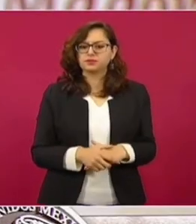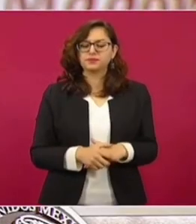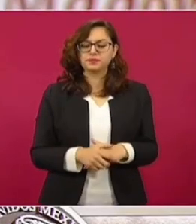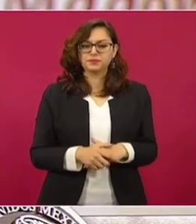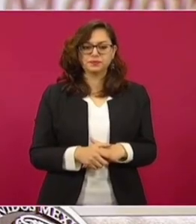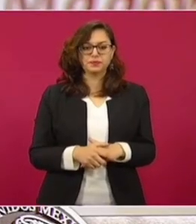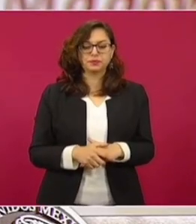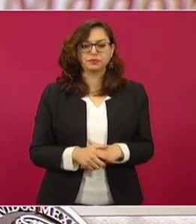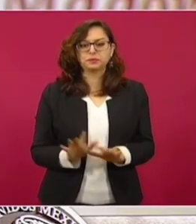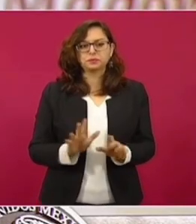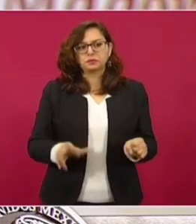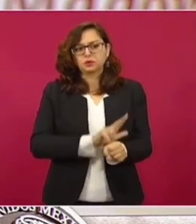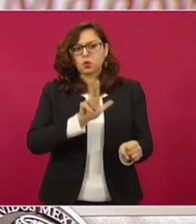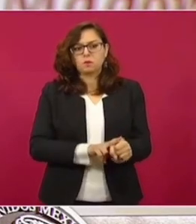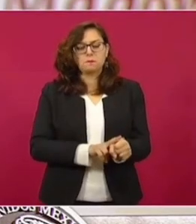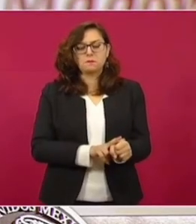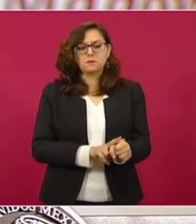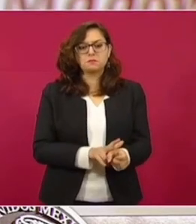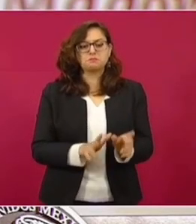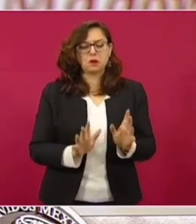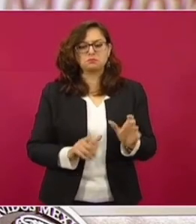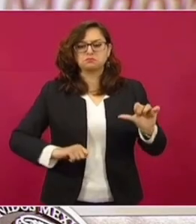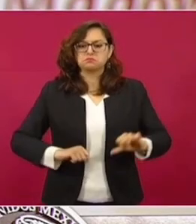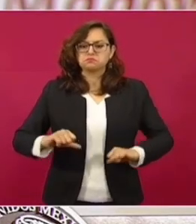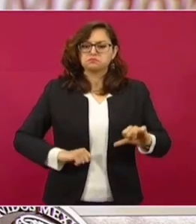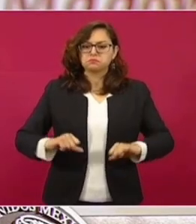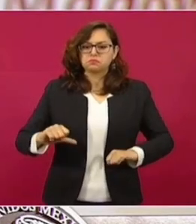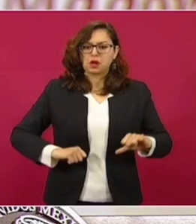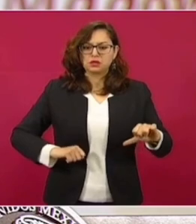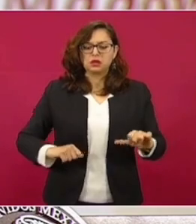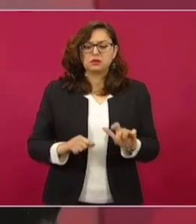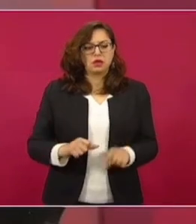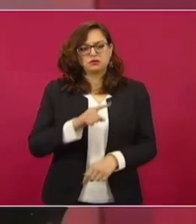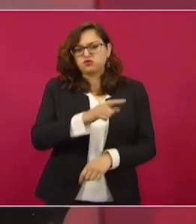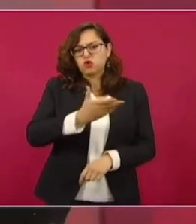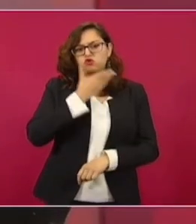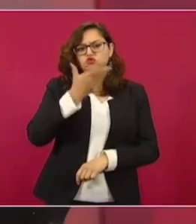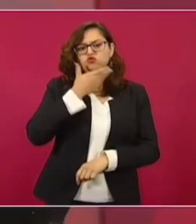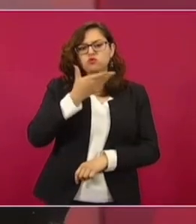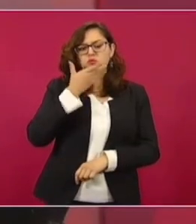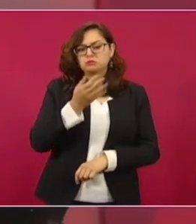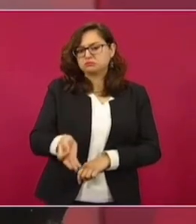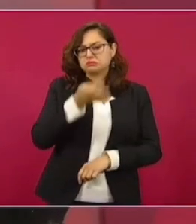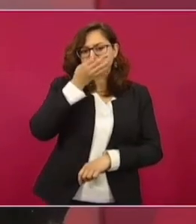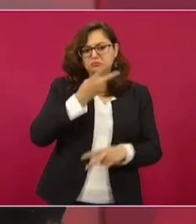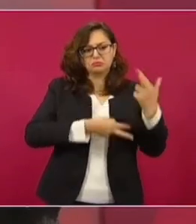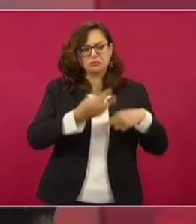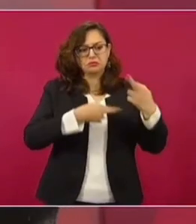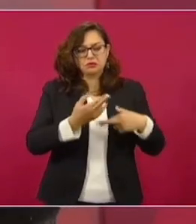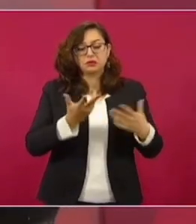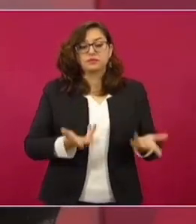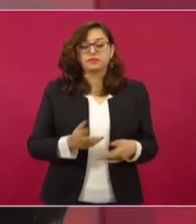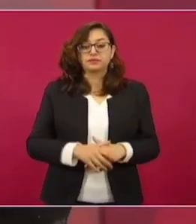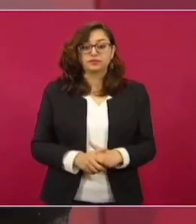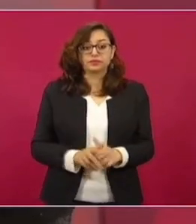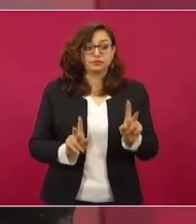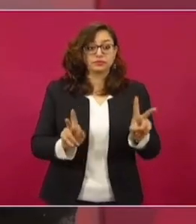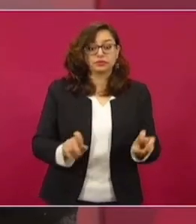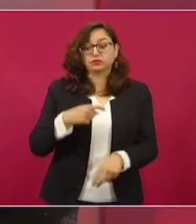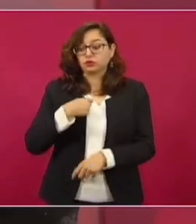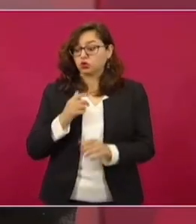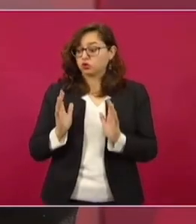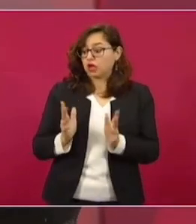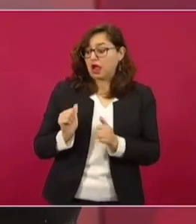normalmente a las actividades que él desarrolla. Y respecto a si nos hemos realizado, o en mi caso me he